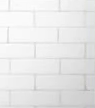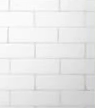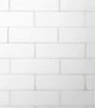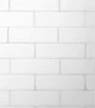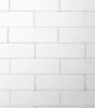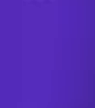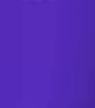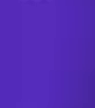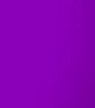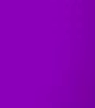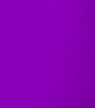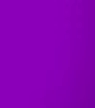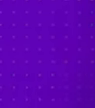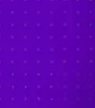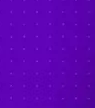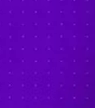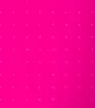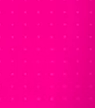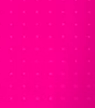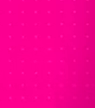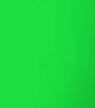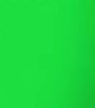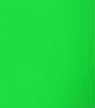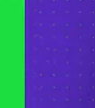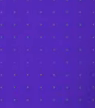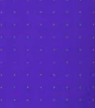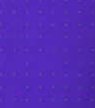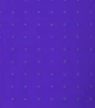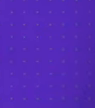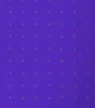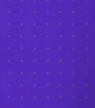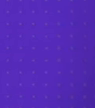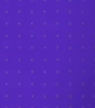vemos en el próximo Es un duelo nuestro.